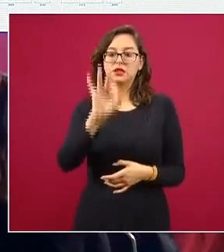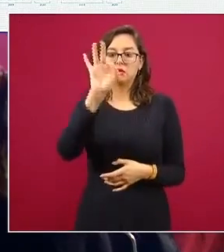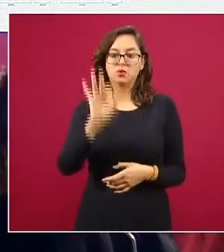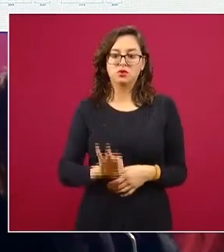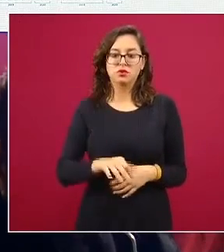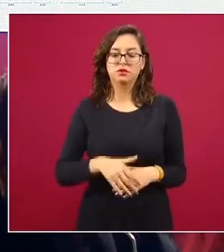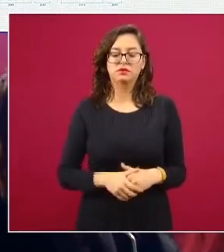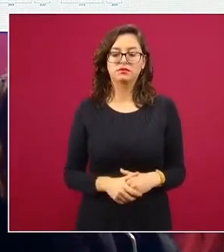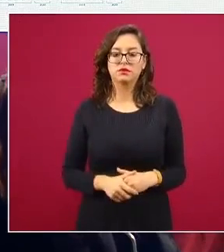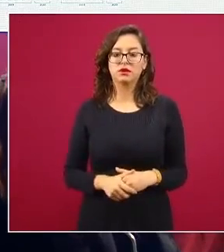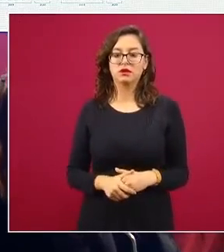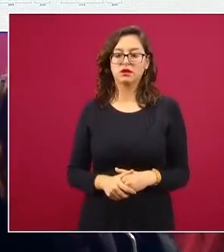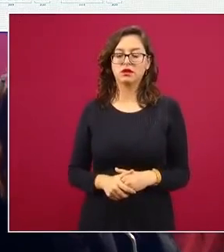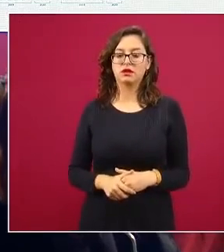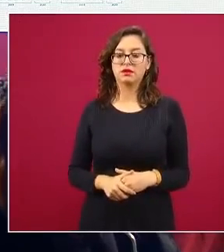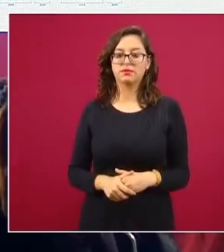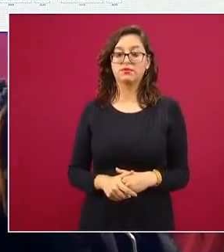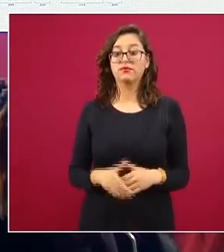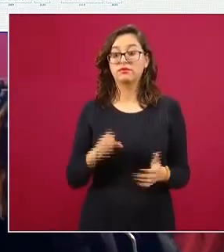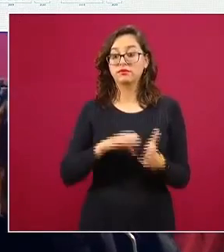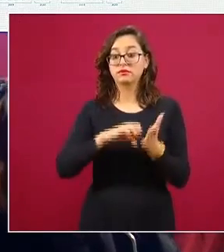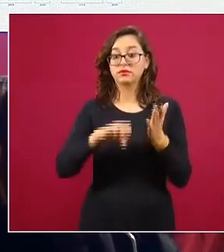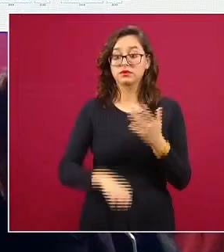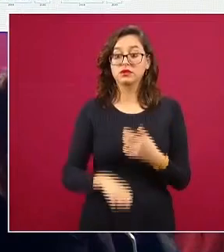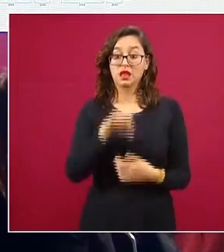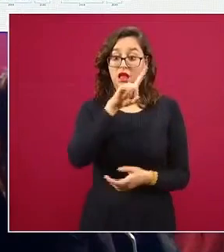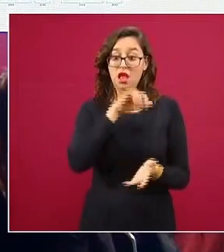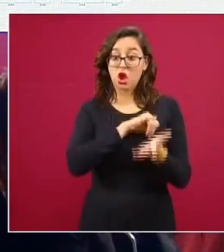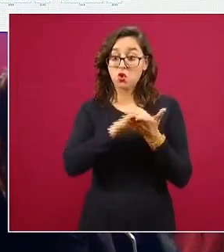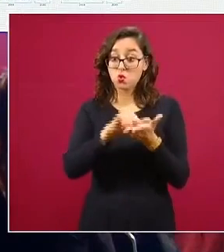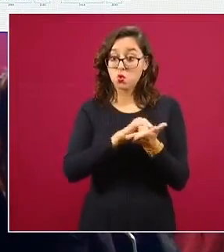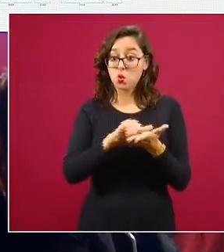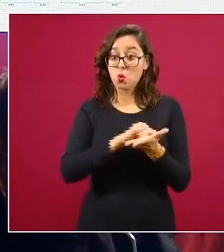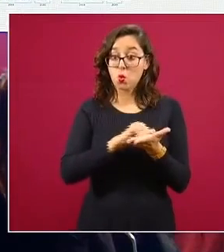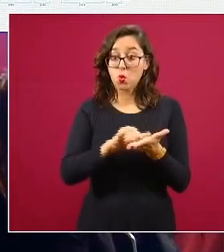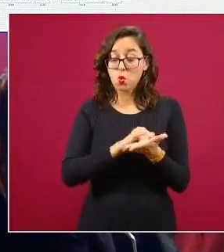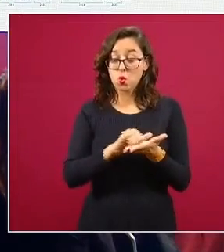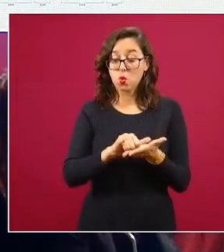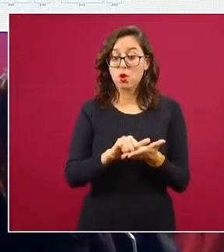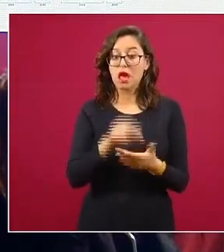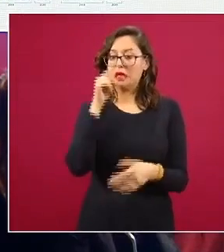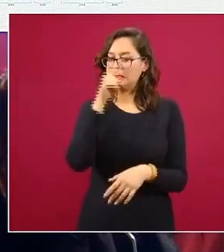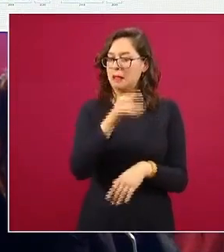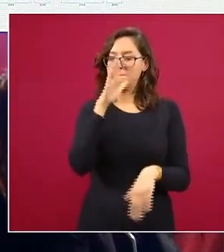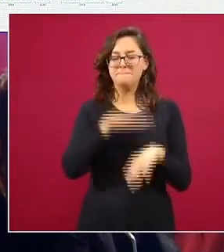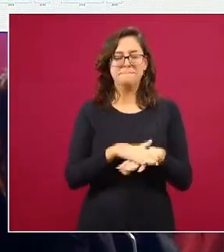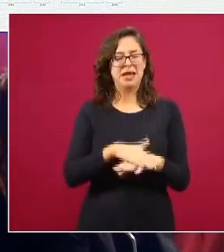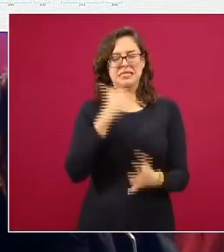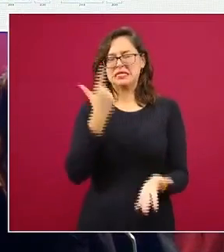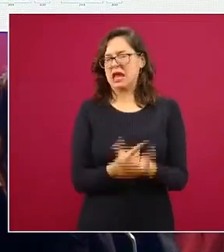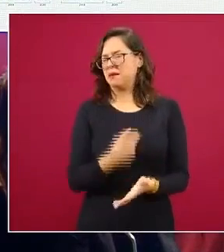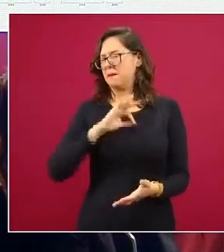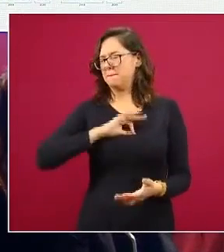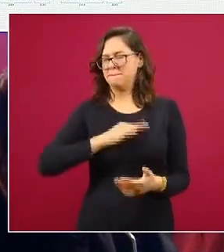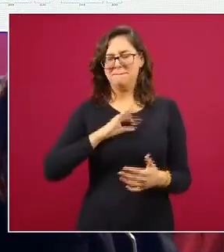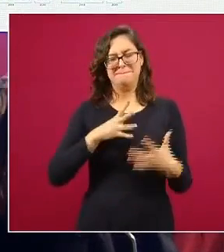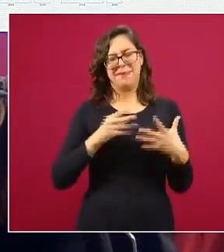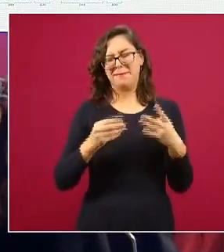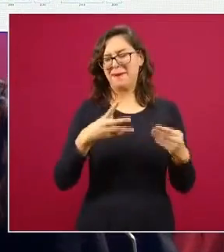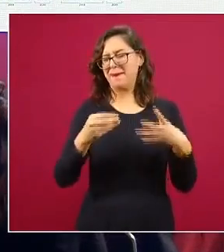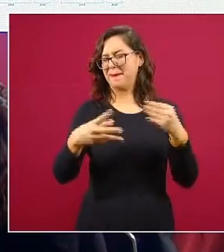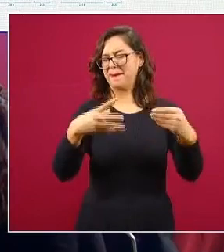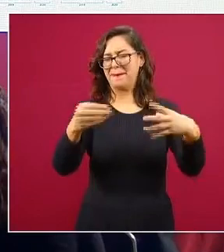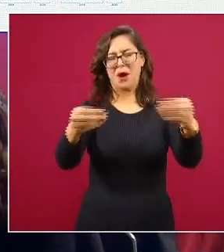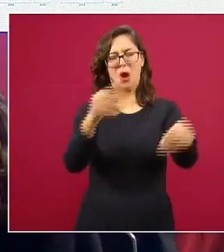más si nos concentramos en Nueva York que fue el centro de una epidemia extremadamente agresiva muy